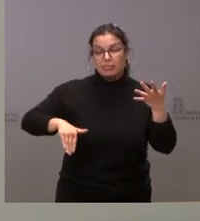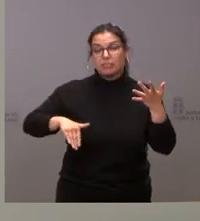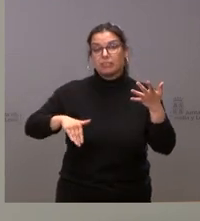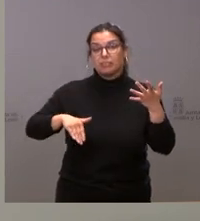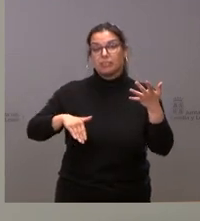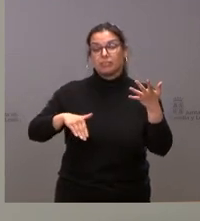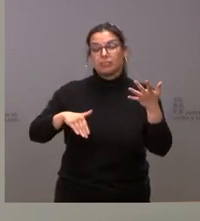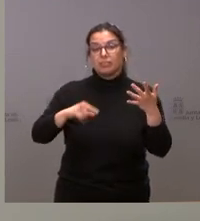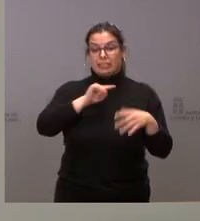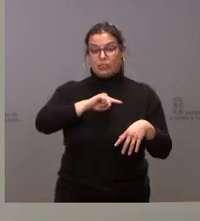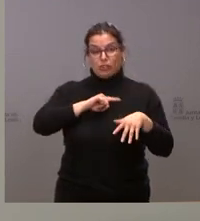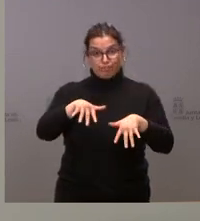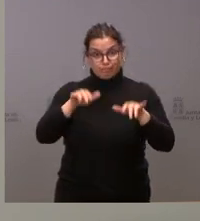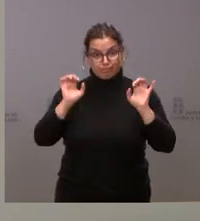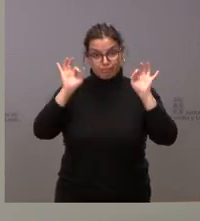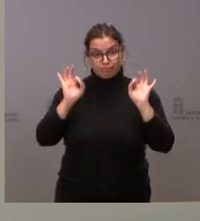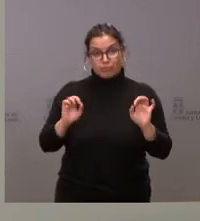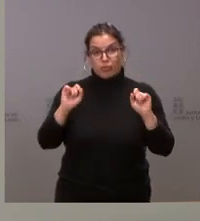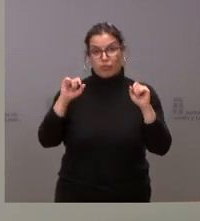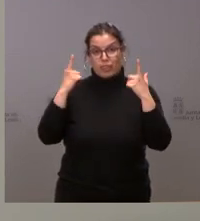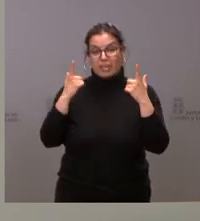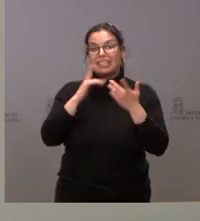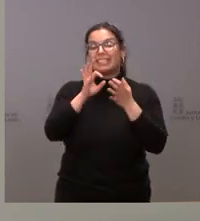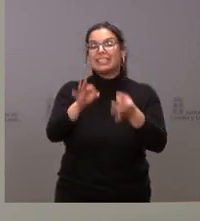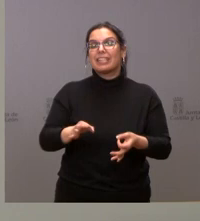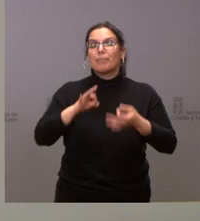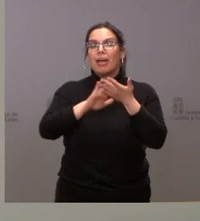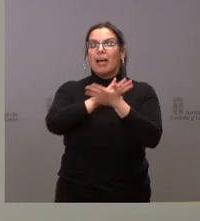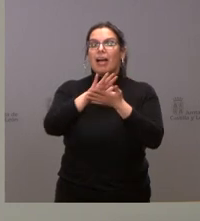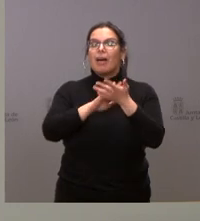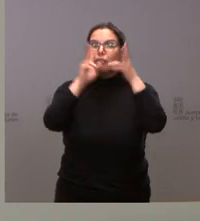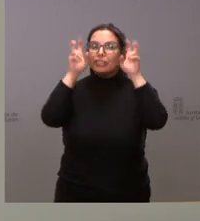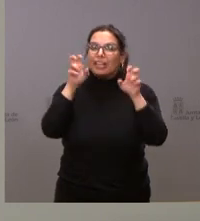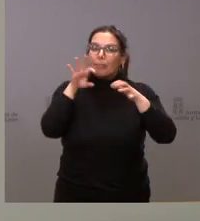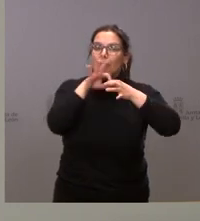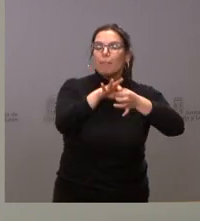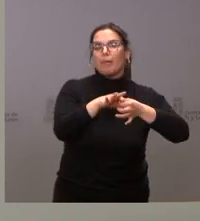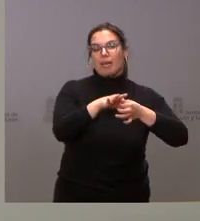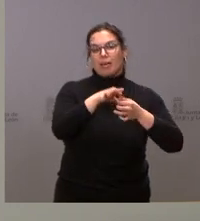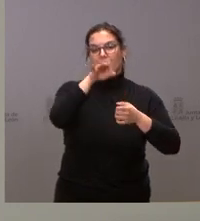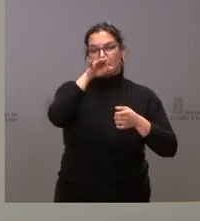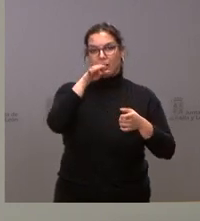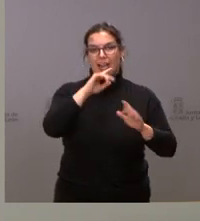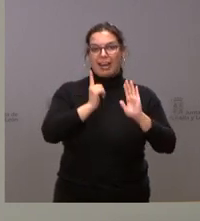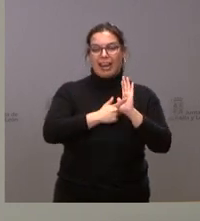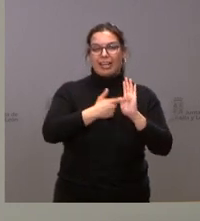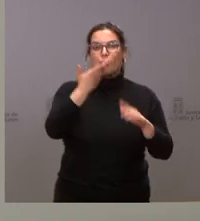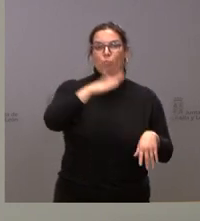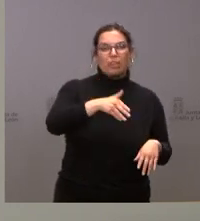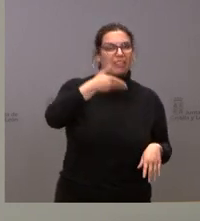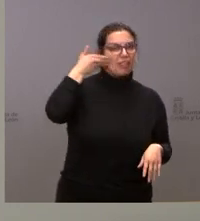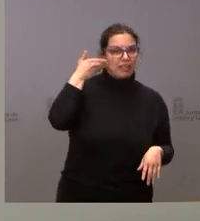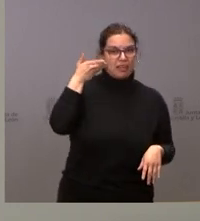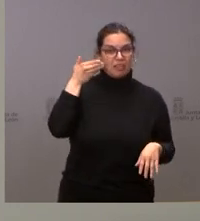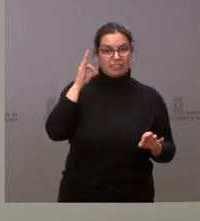declarantes objetores de conciencia, hablo siempre en el caso de la ley de muerte digna y en el caso de los profesionales